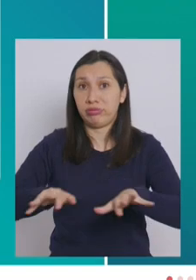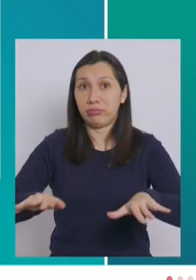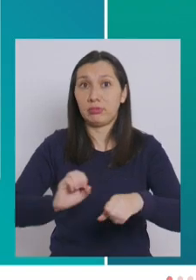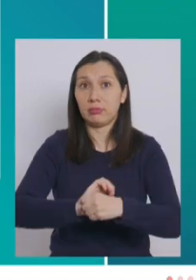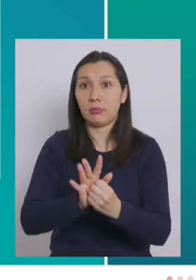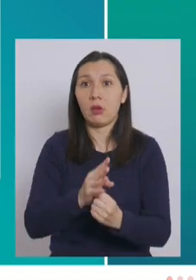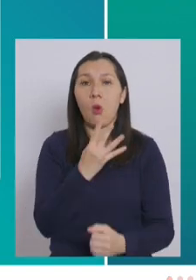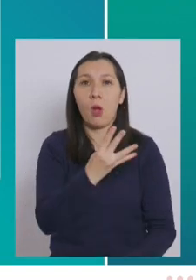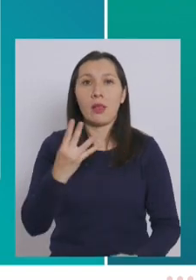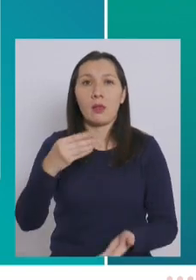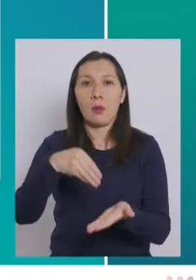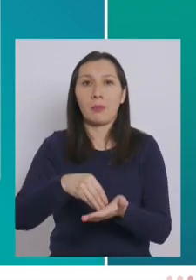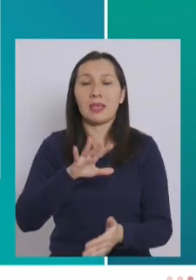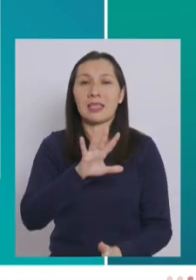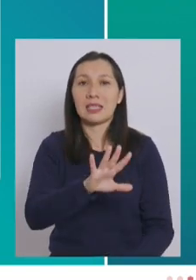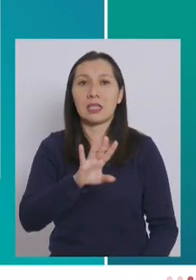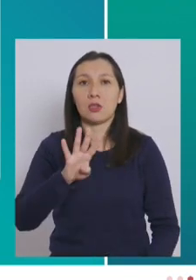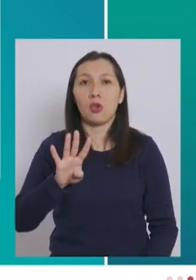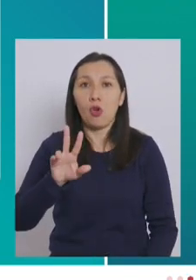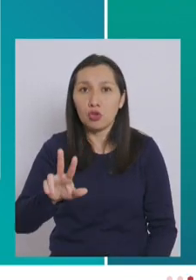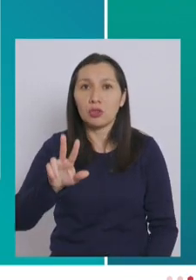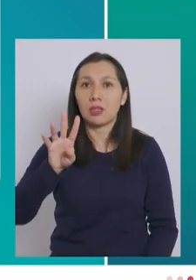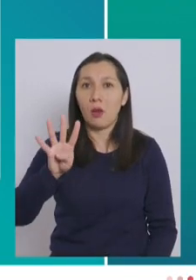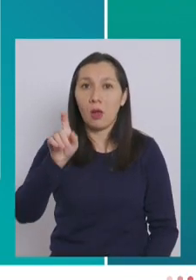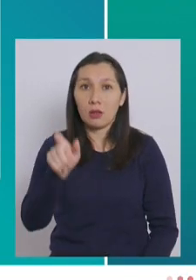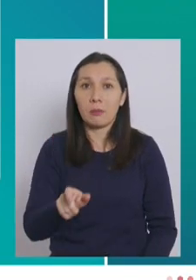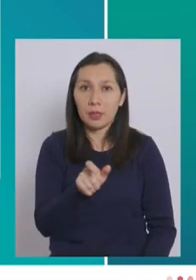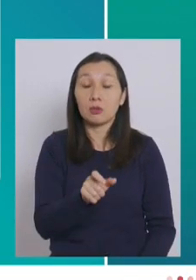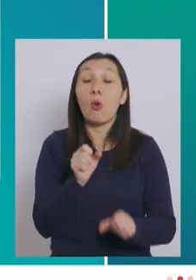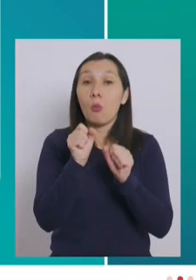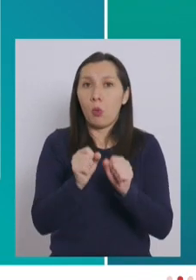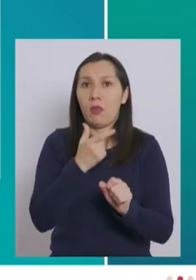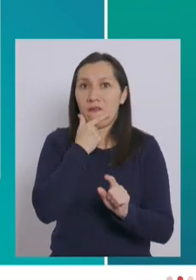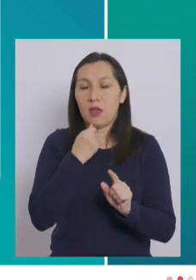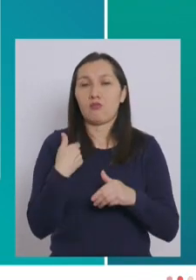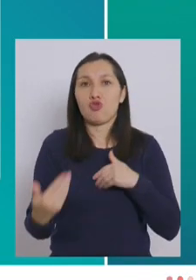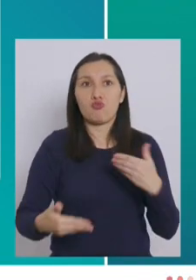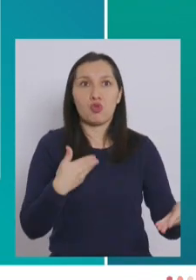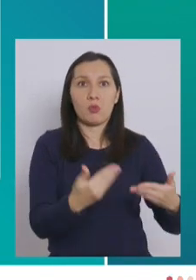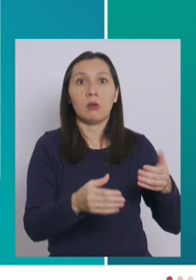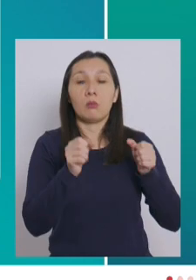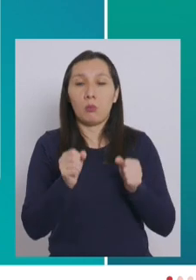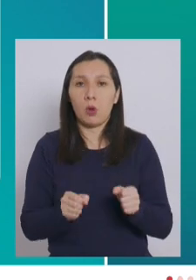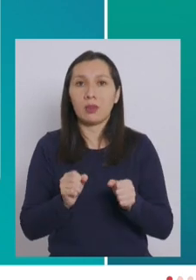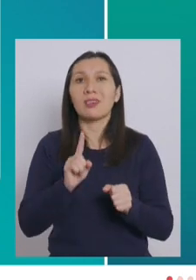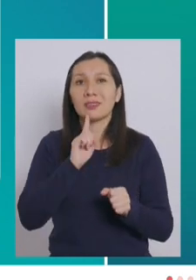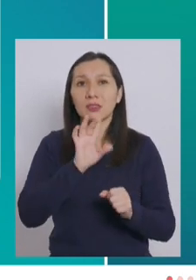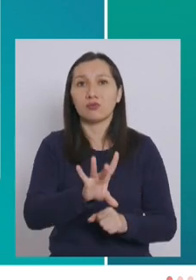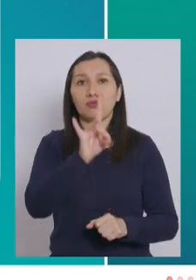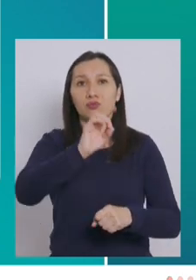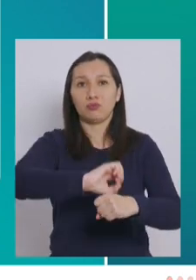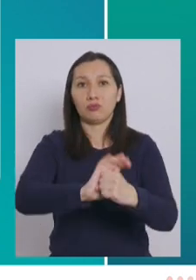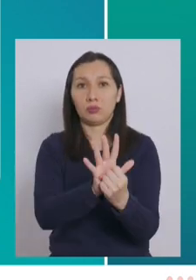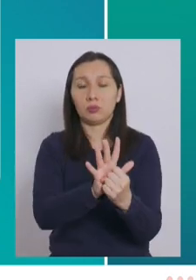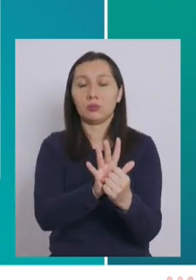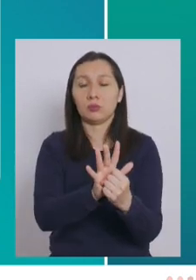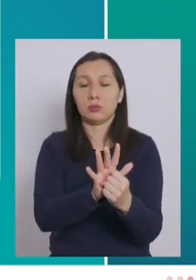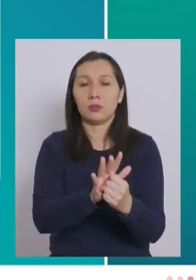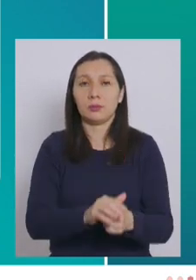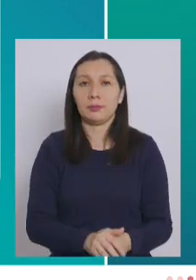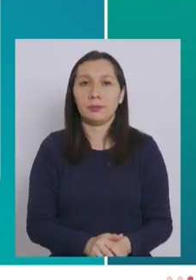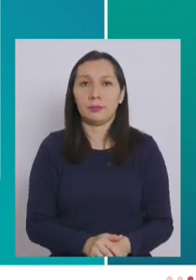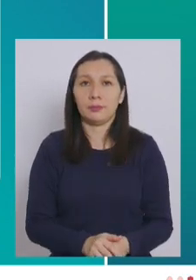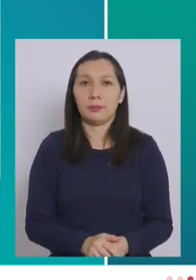.584 personas que están con examen positivo y son activas,